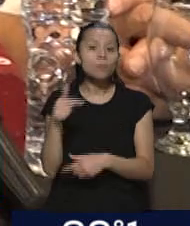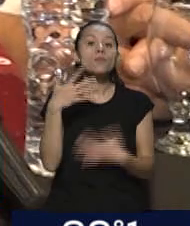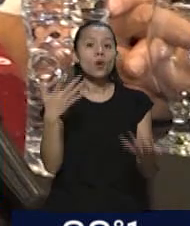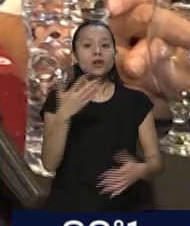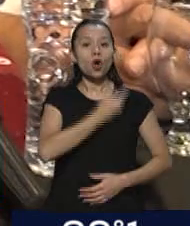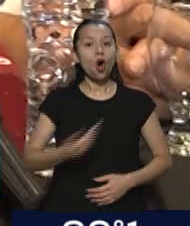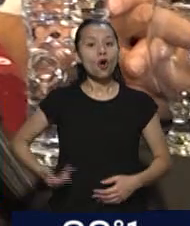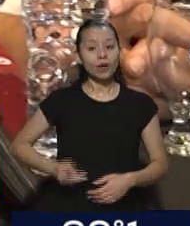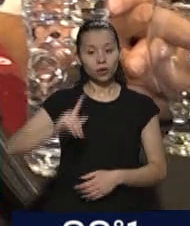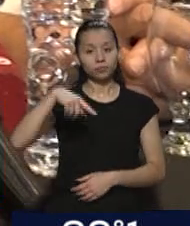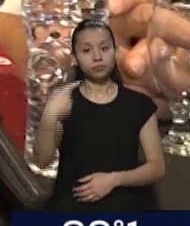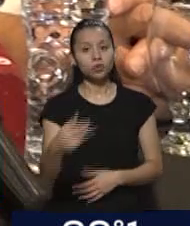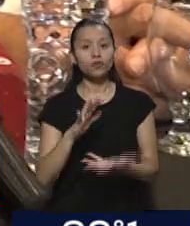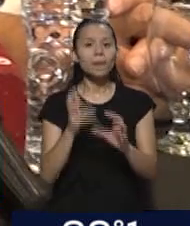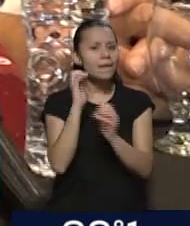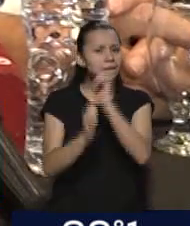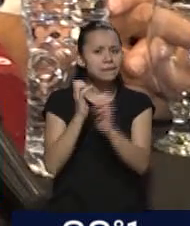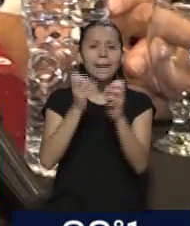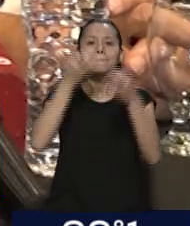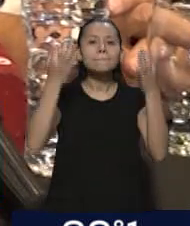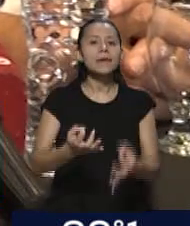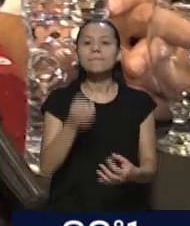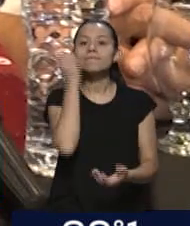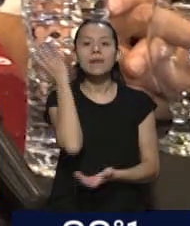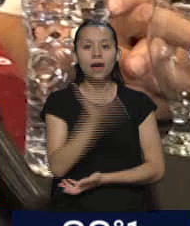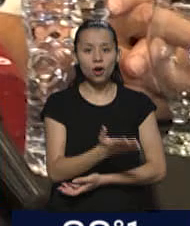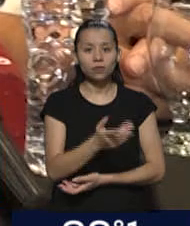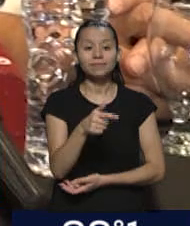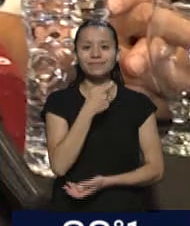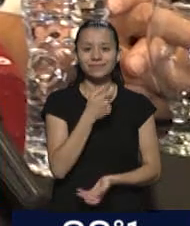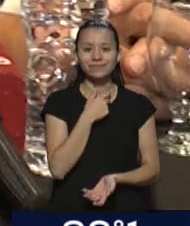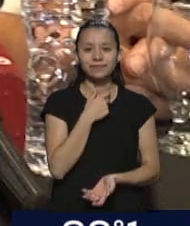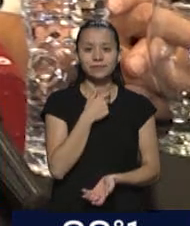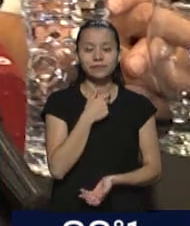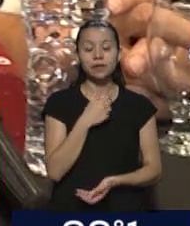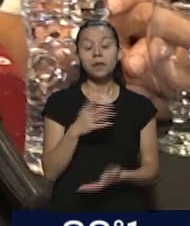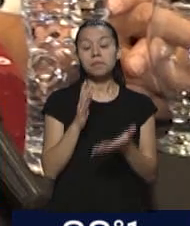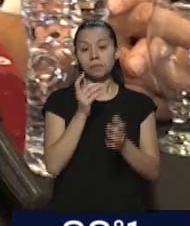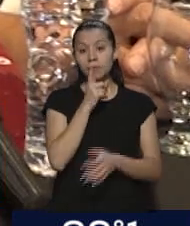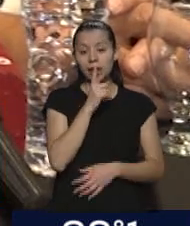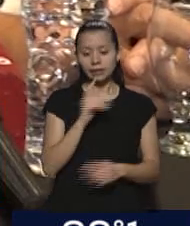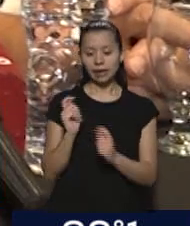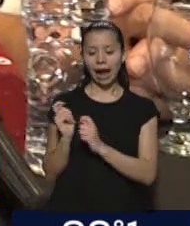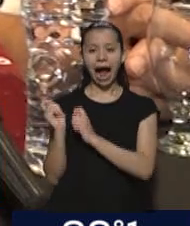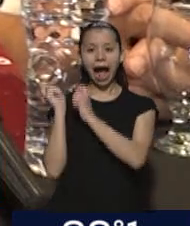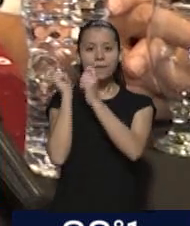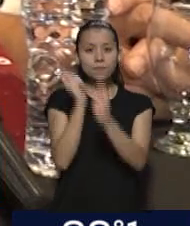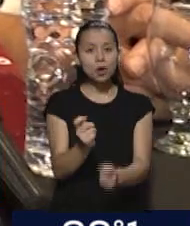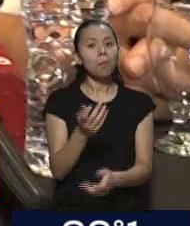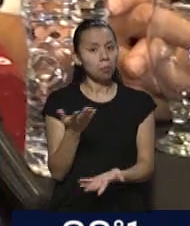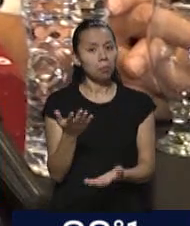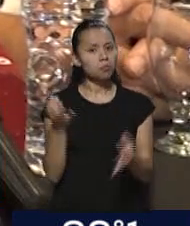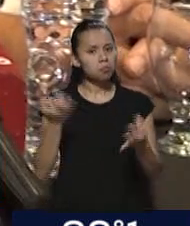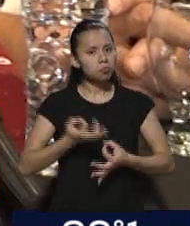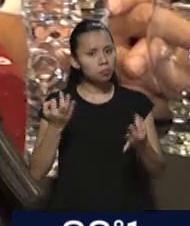requería bastante esfuerzo. Creo que es una sana transición y en ese